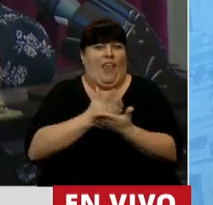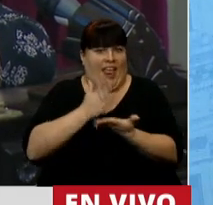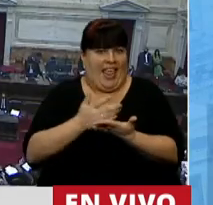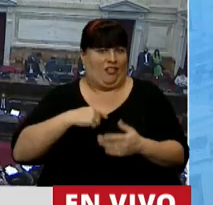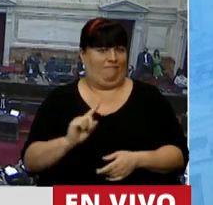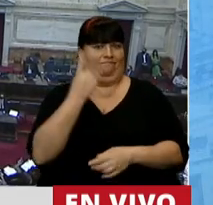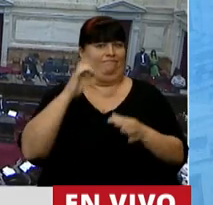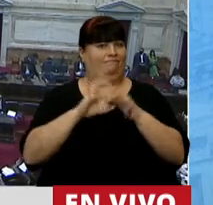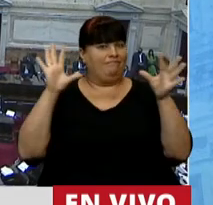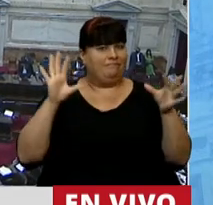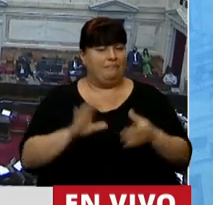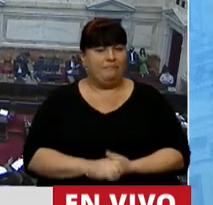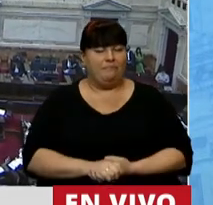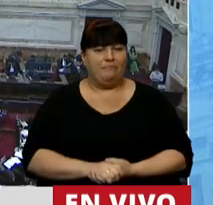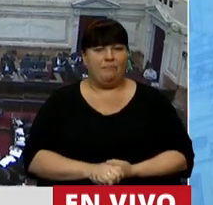y nuestra autonomía.